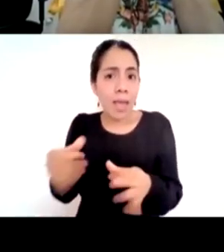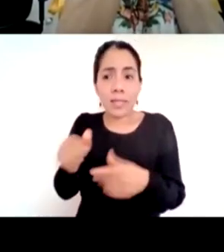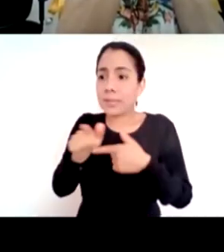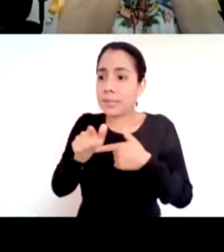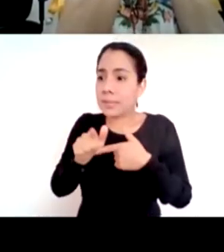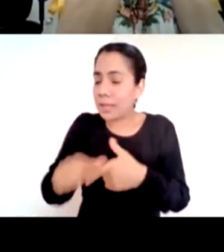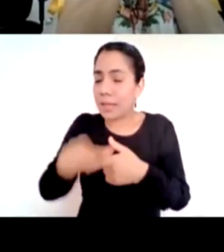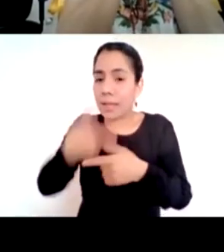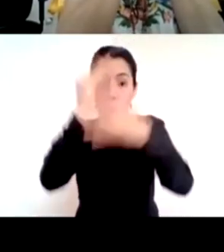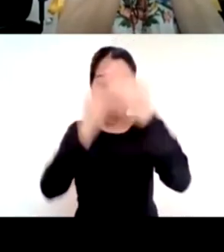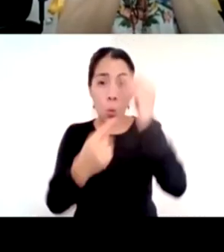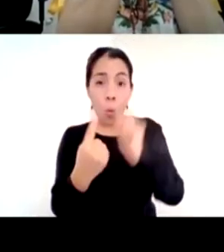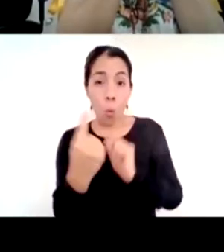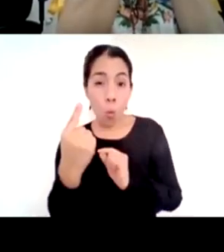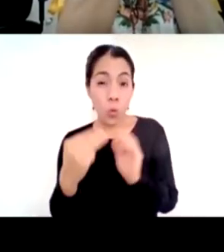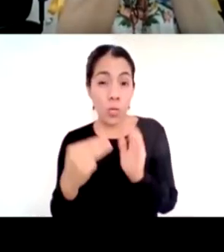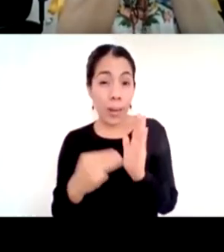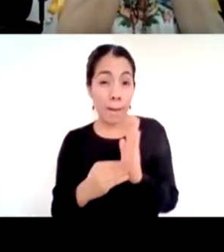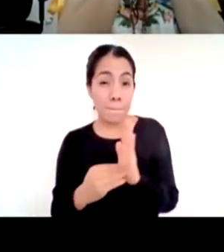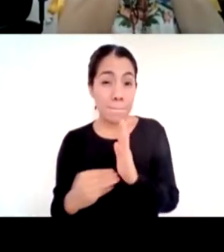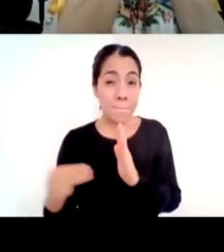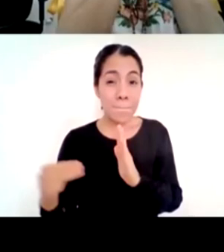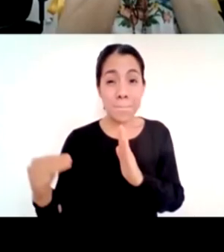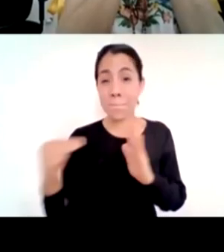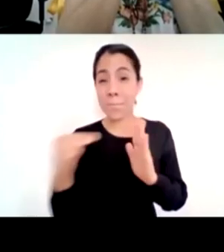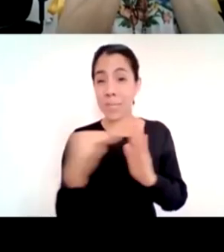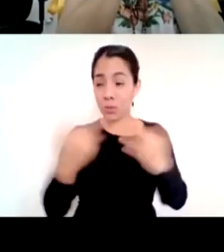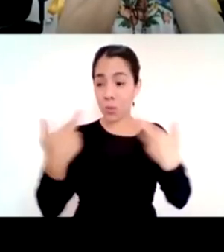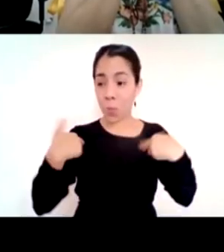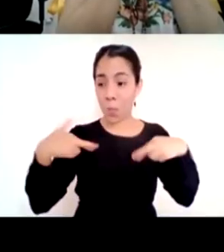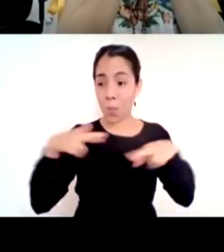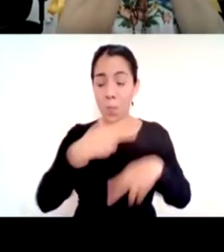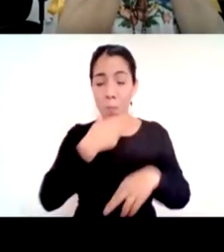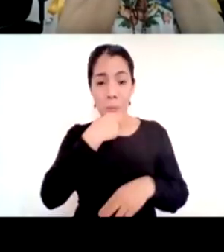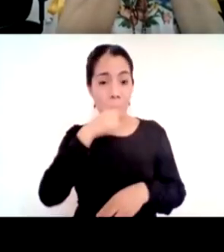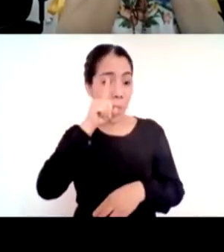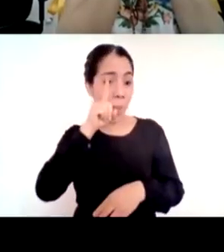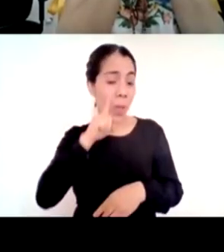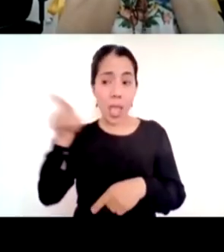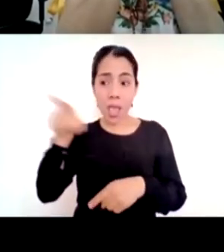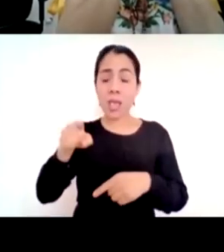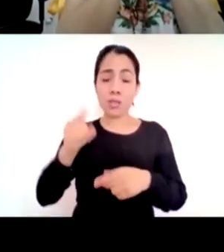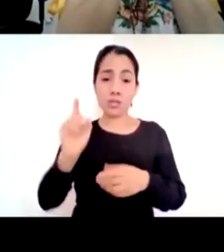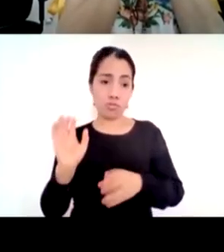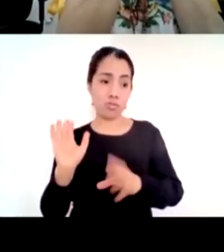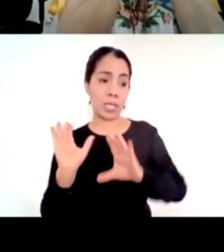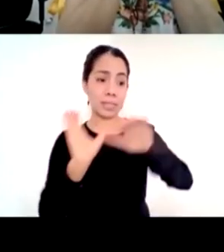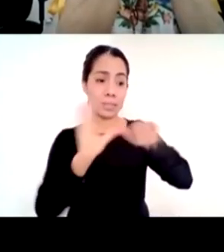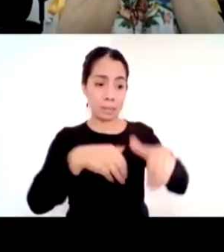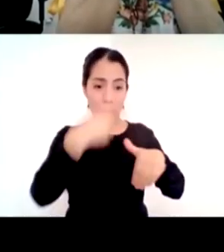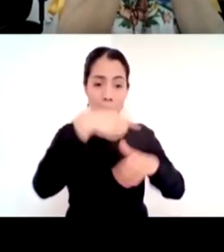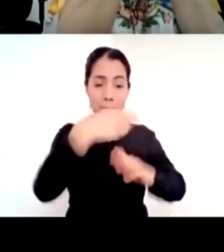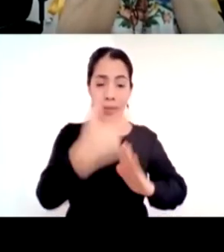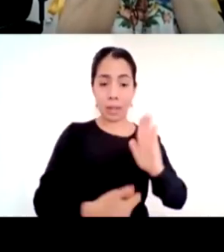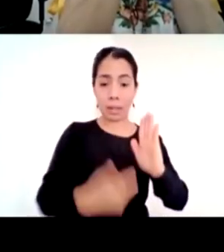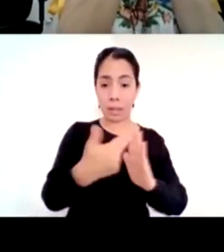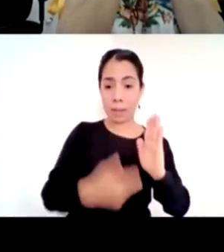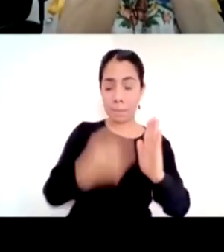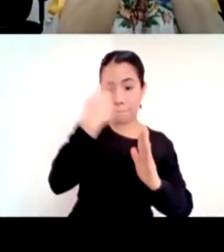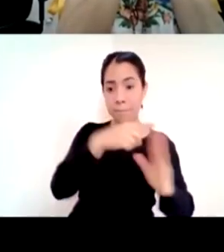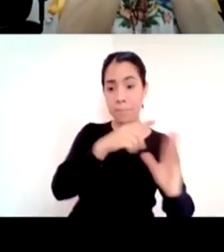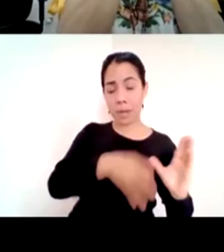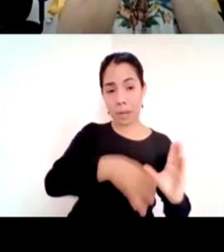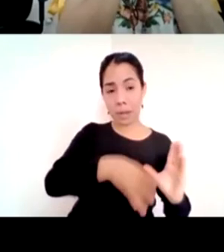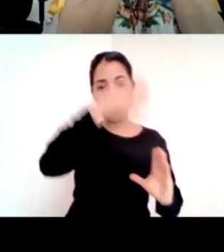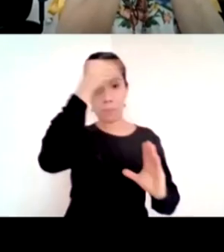millón de maestros se inscribieron en los talleres de capacitación el 85